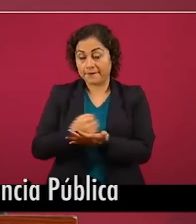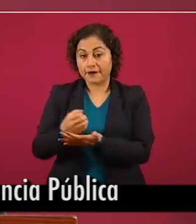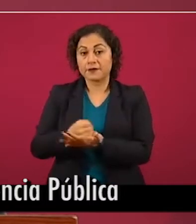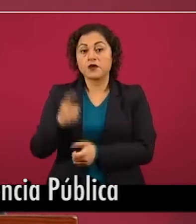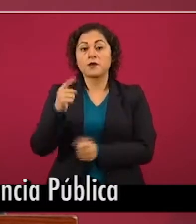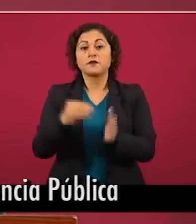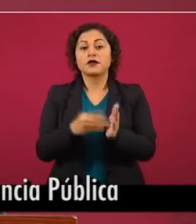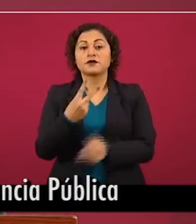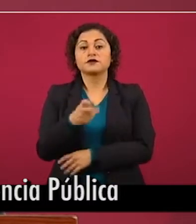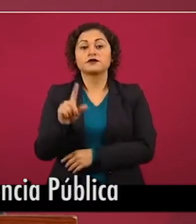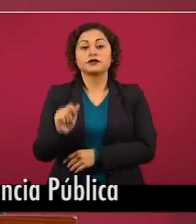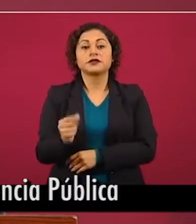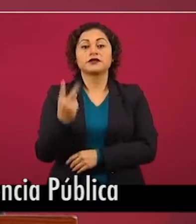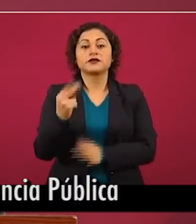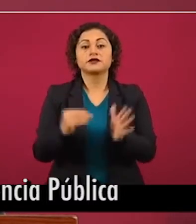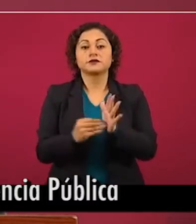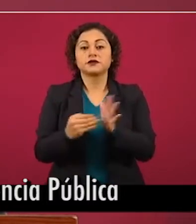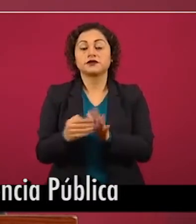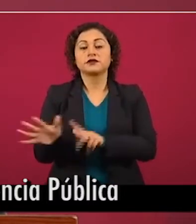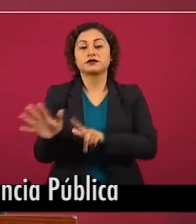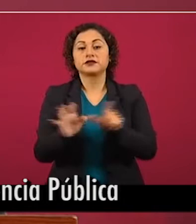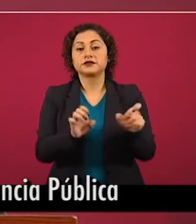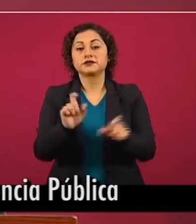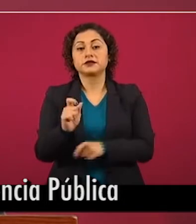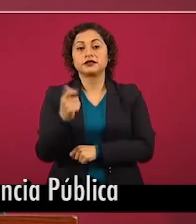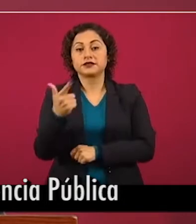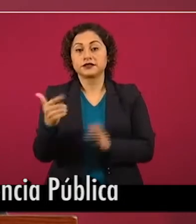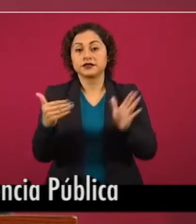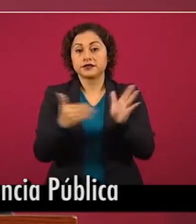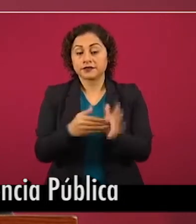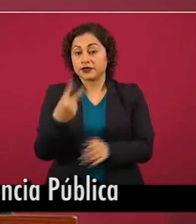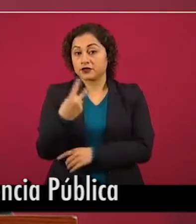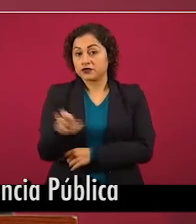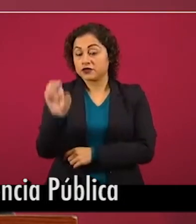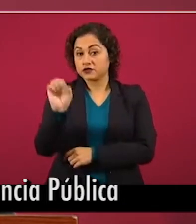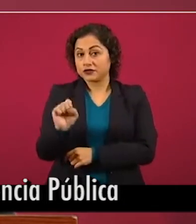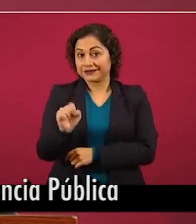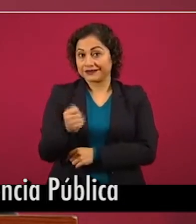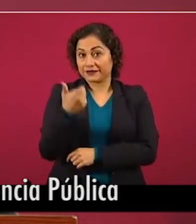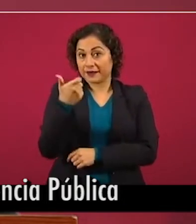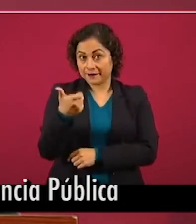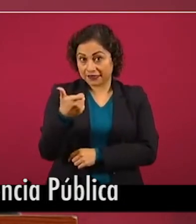727 mil 260 pesos.